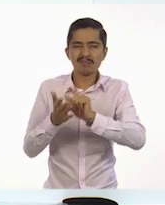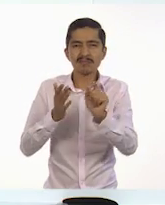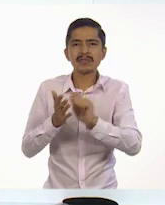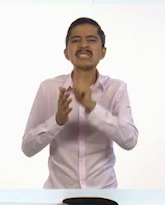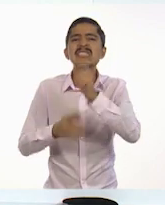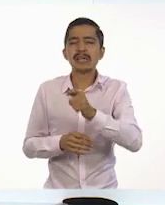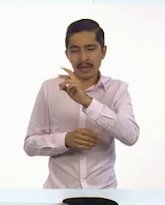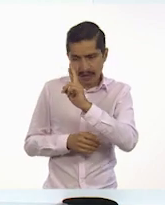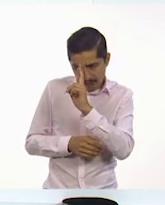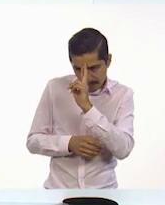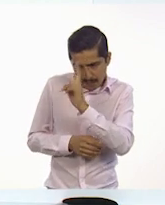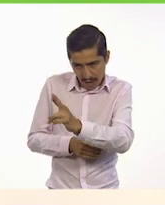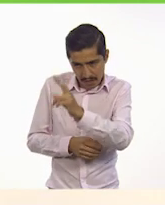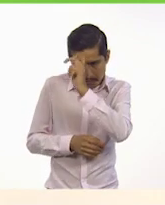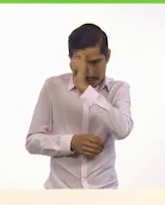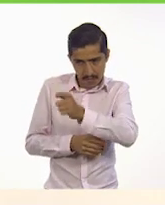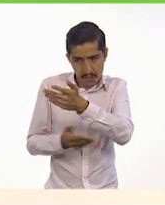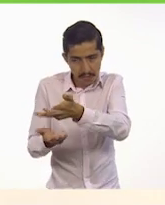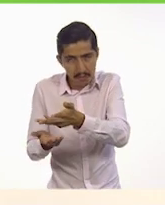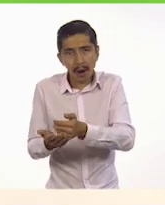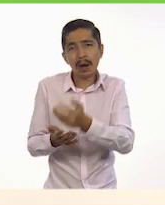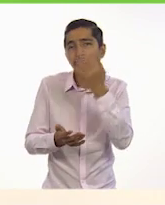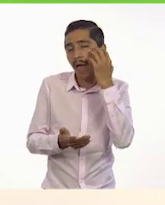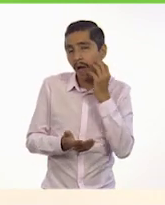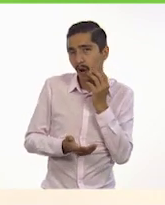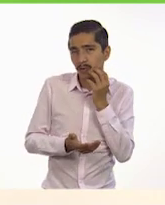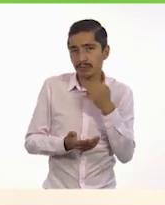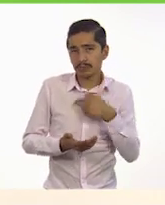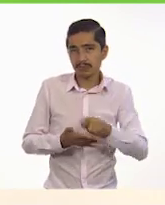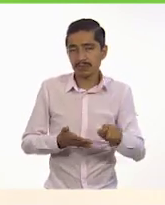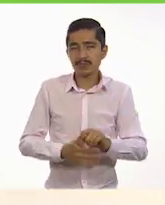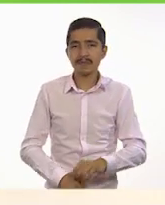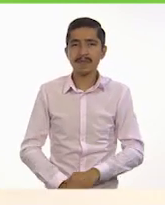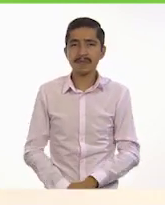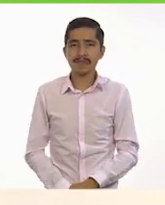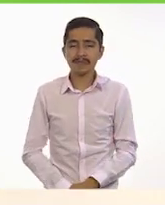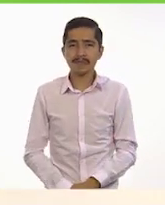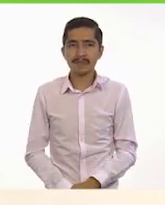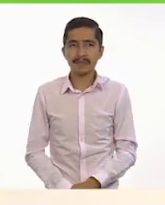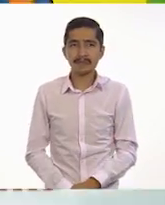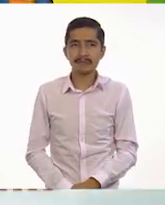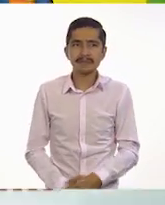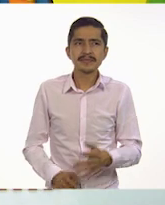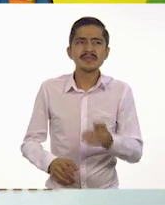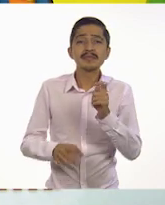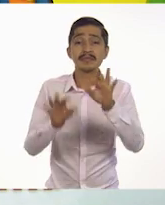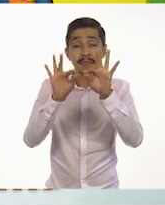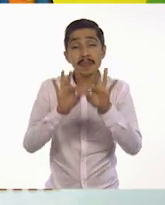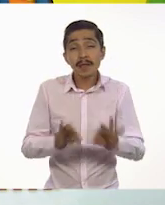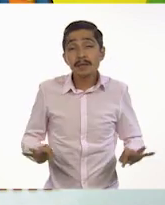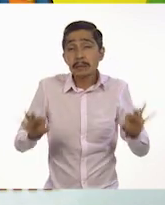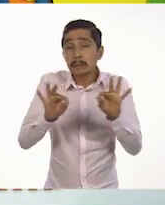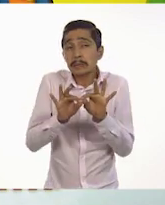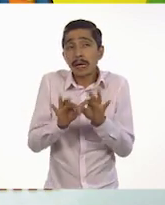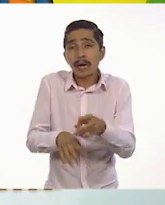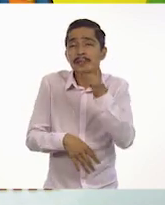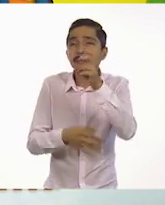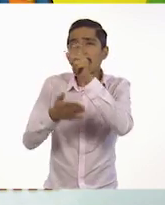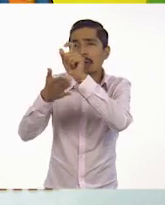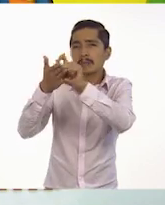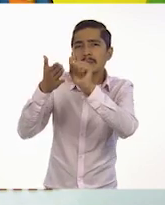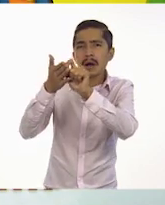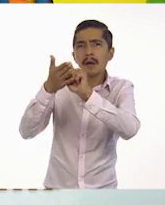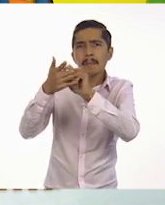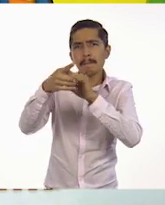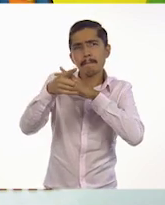Respetuosamente. El león. Ajá. Lo importante de hacer un borrador es que podemos